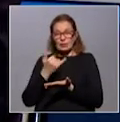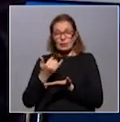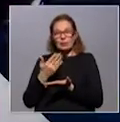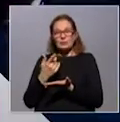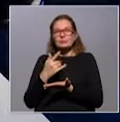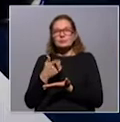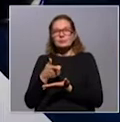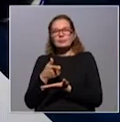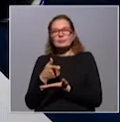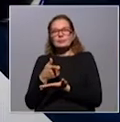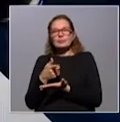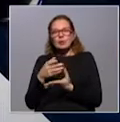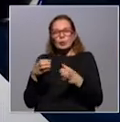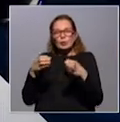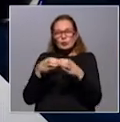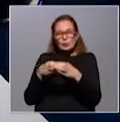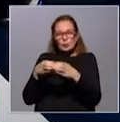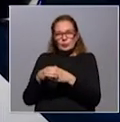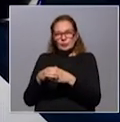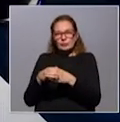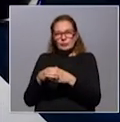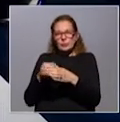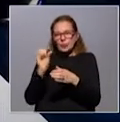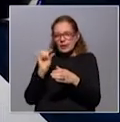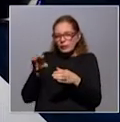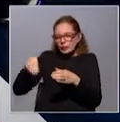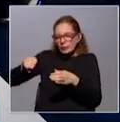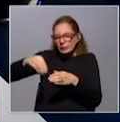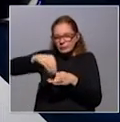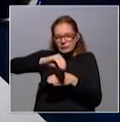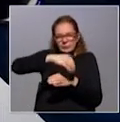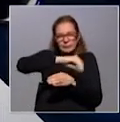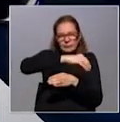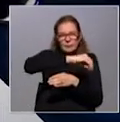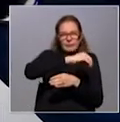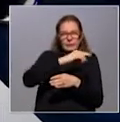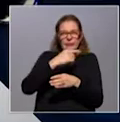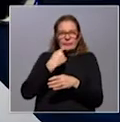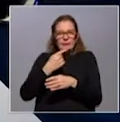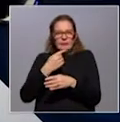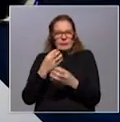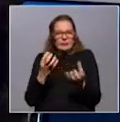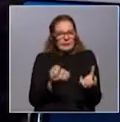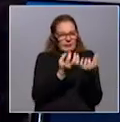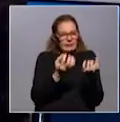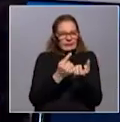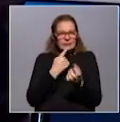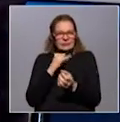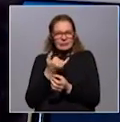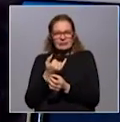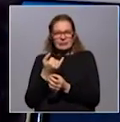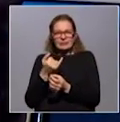que son, digamos, grupos de casos, pequeños focos, pequeños incendios, vamos a llamarlo, para que se